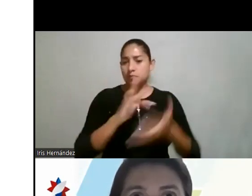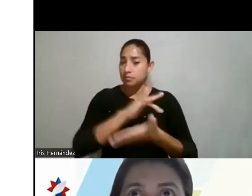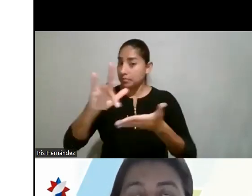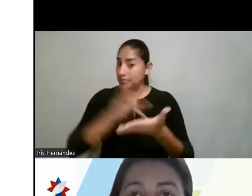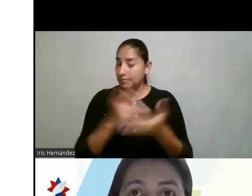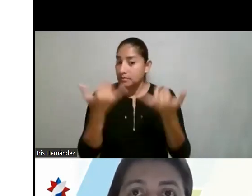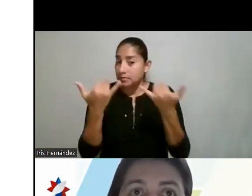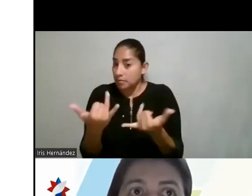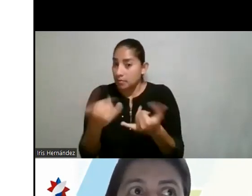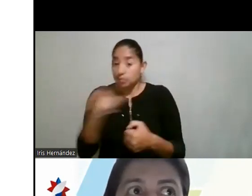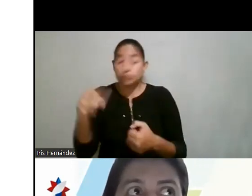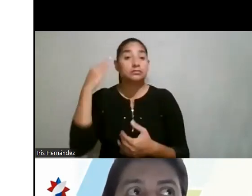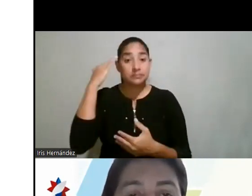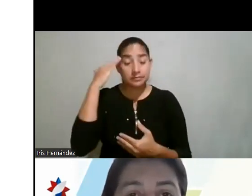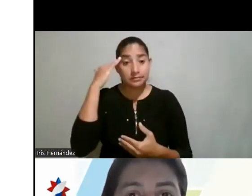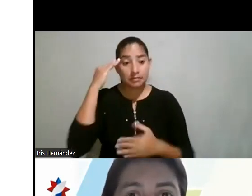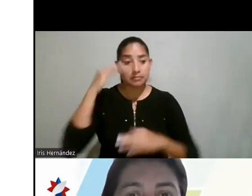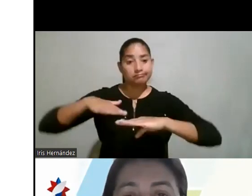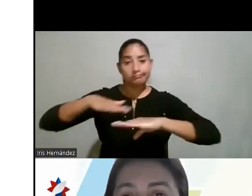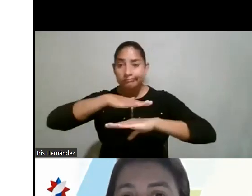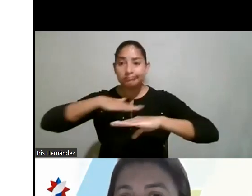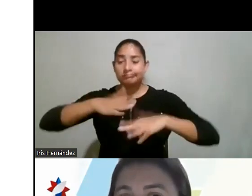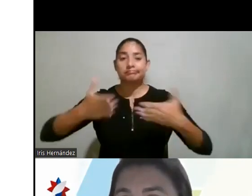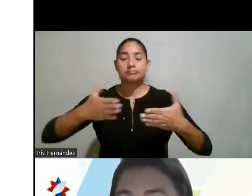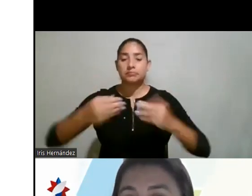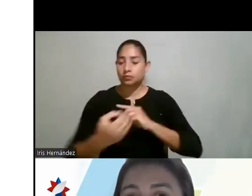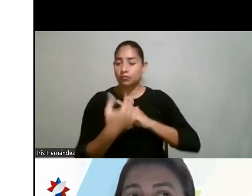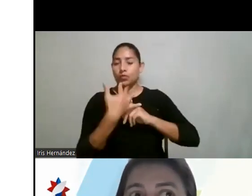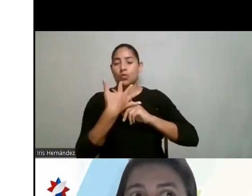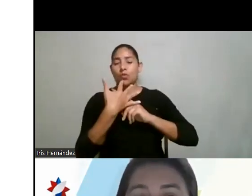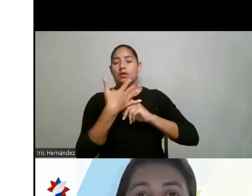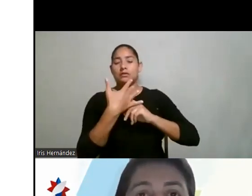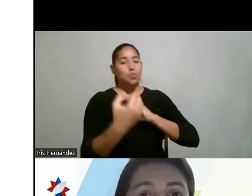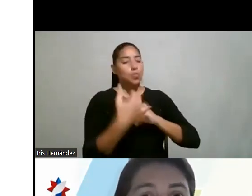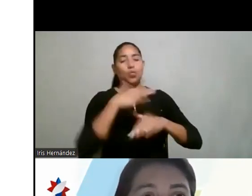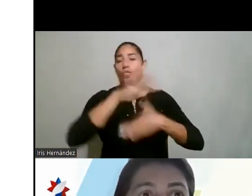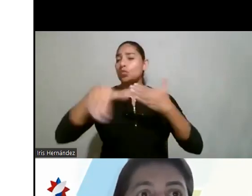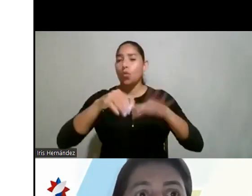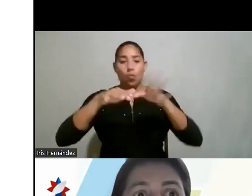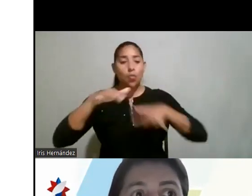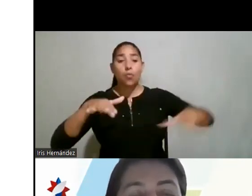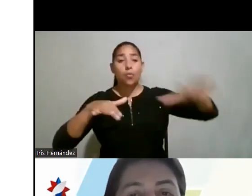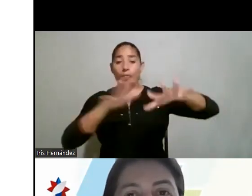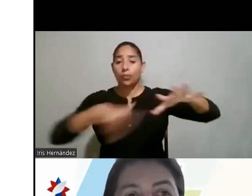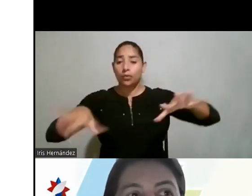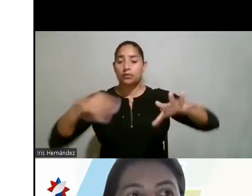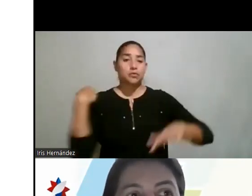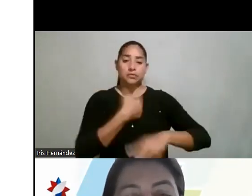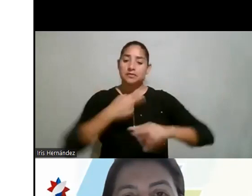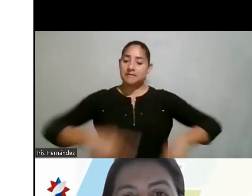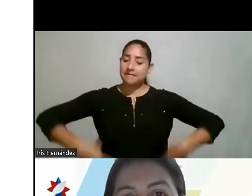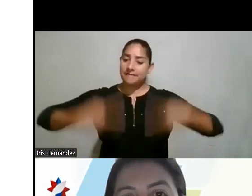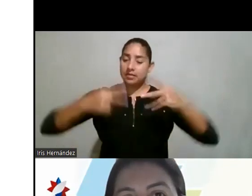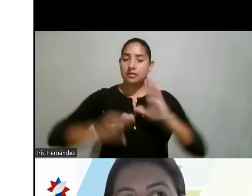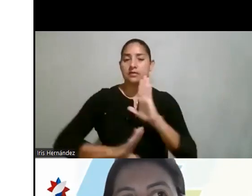este momento, como ustedes saben, básicamente están influenciando todos los campos de nuestra vida, resulta que están siendo